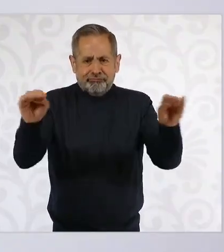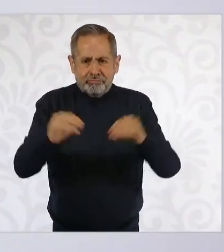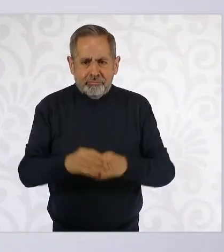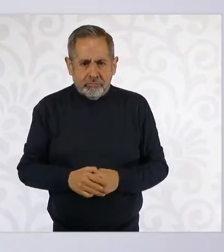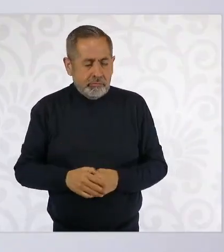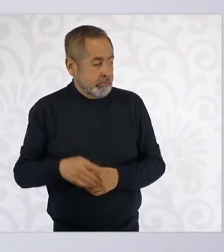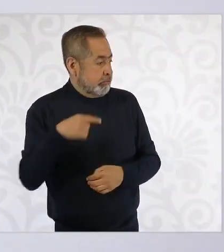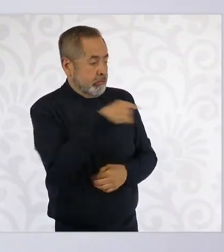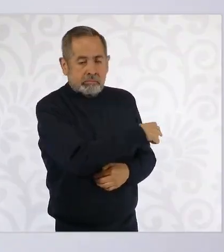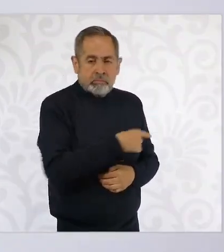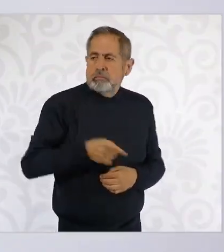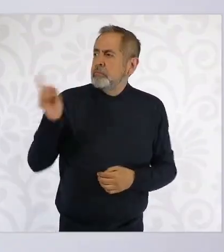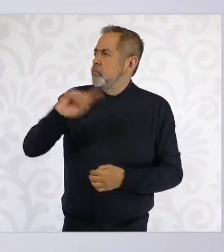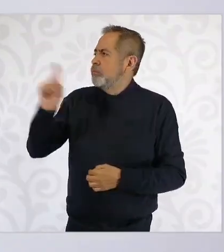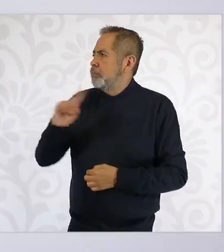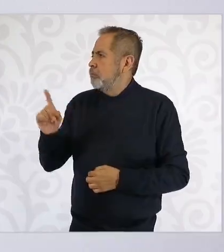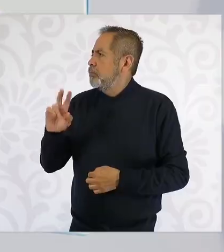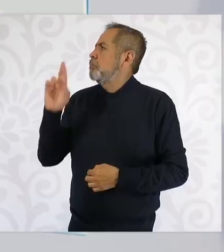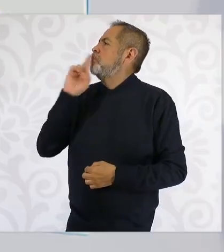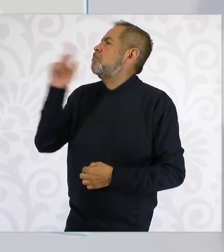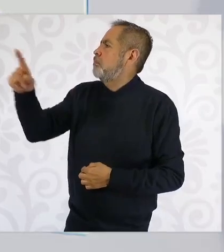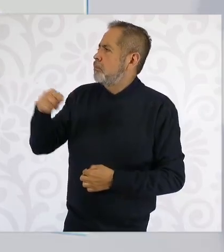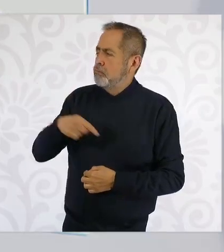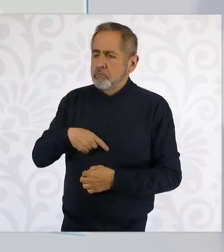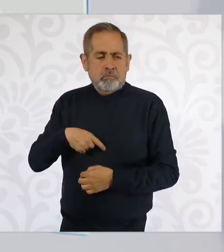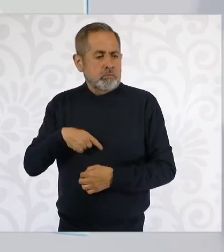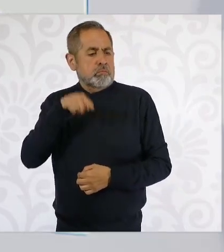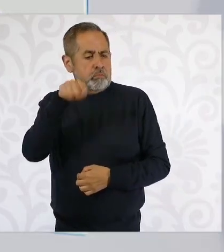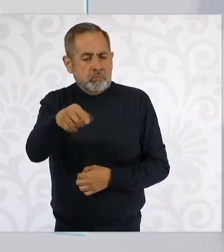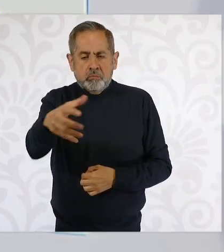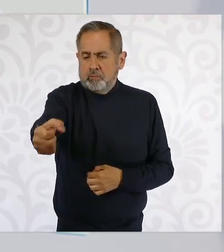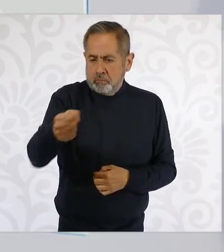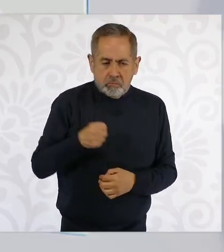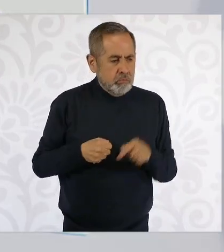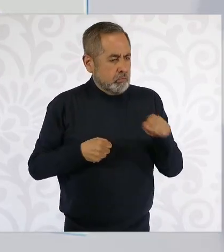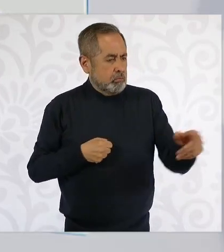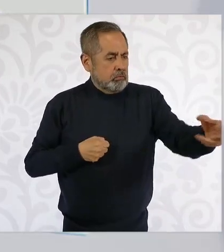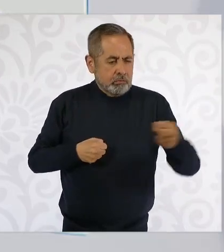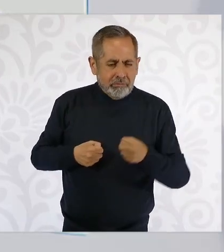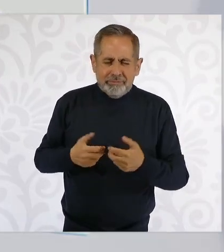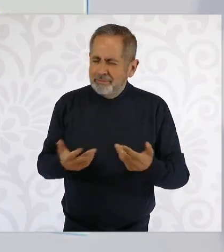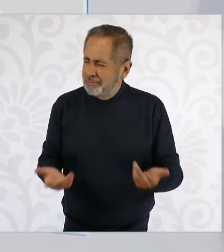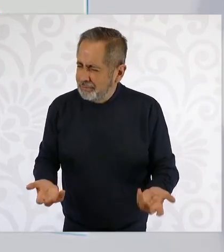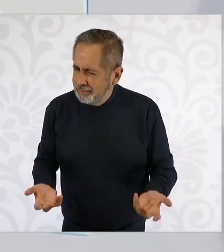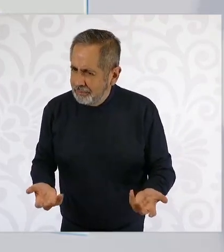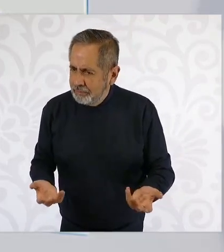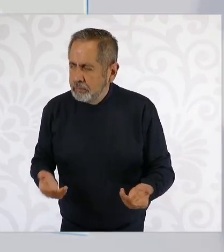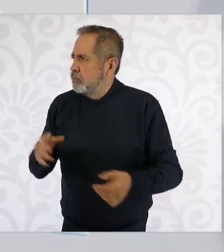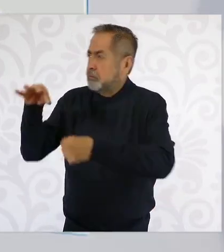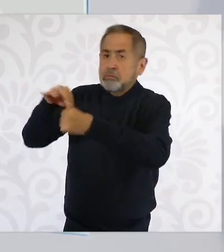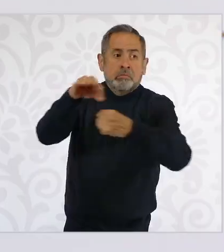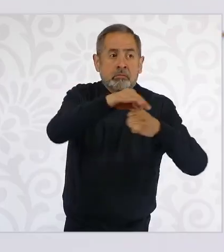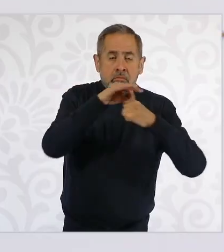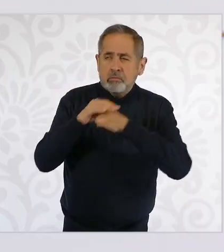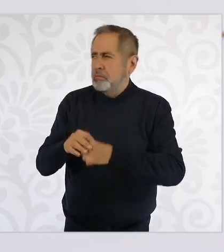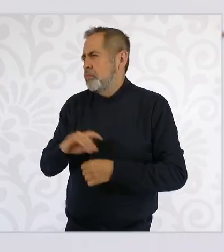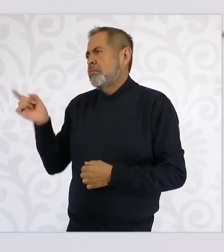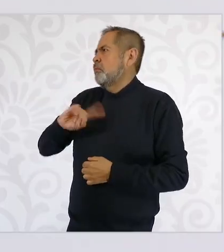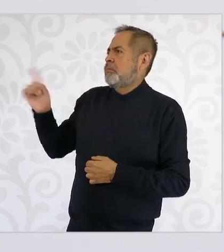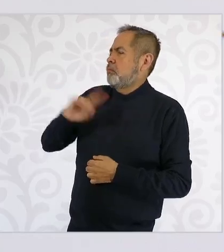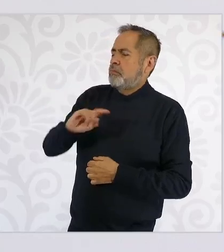democracia? ¿O sea, el dedazo garantiza la autonomía del Poder Judicial, pero la elección del pueblo